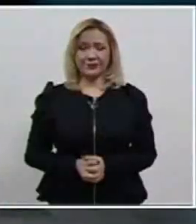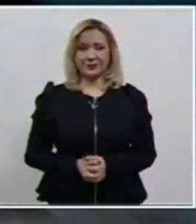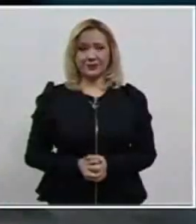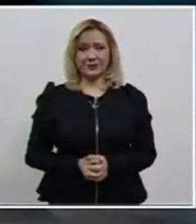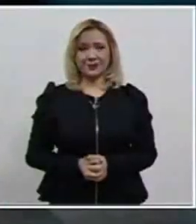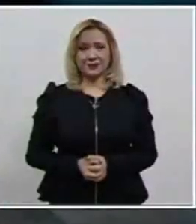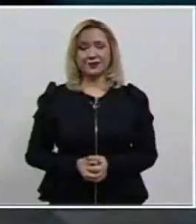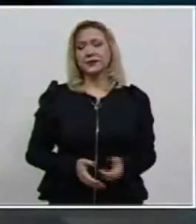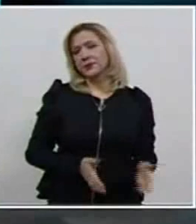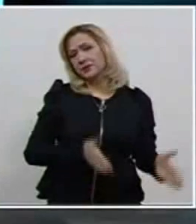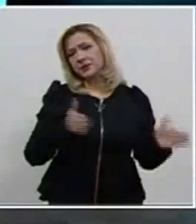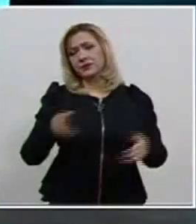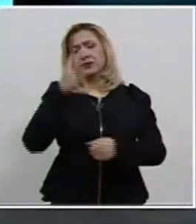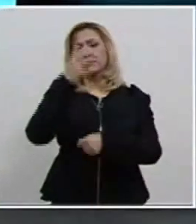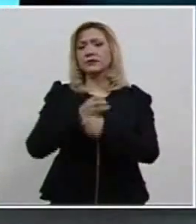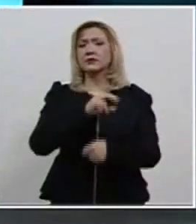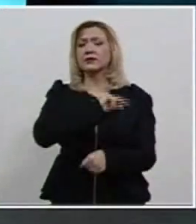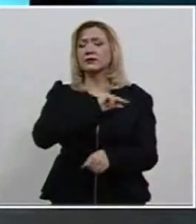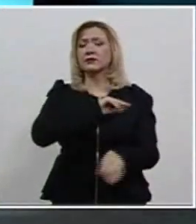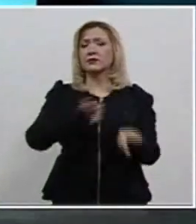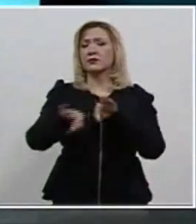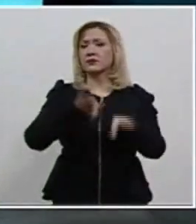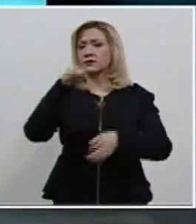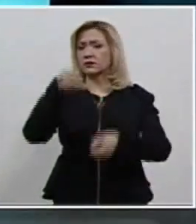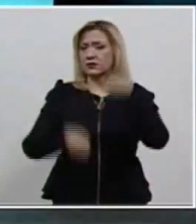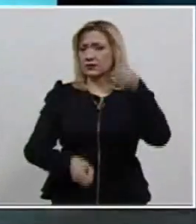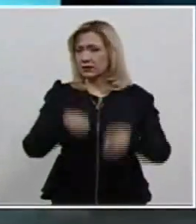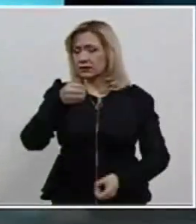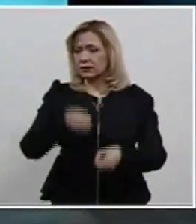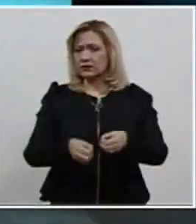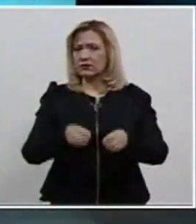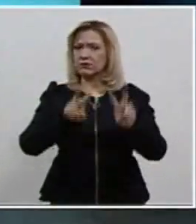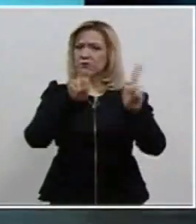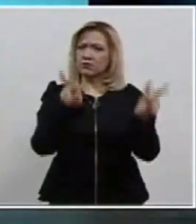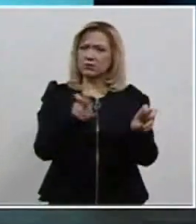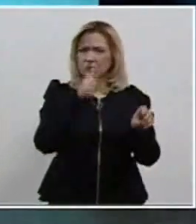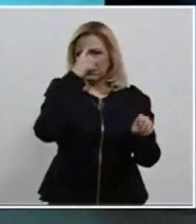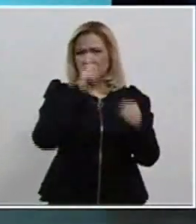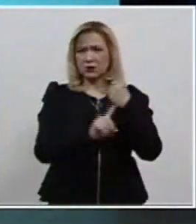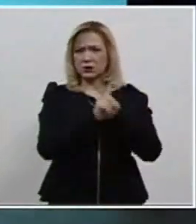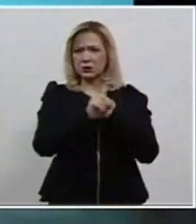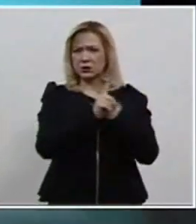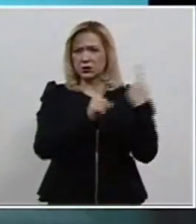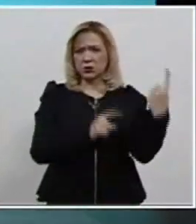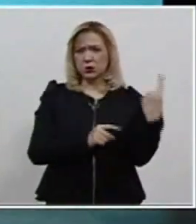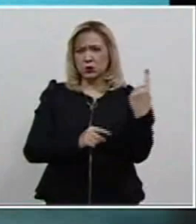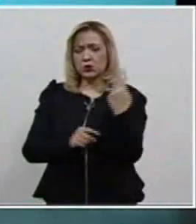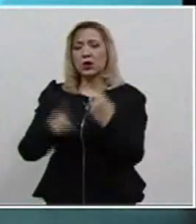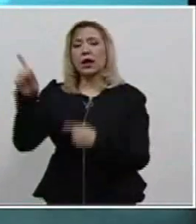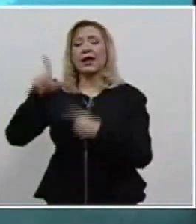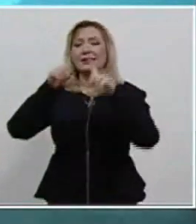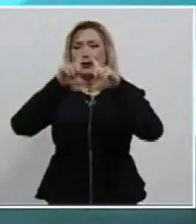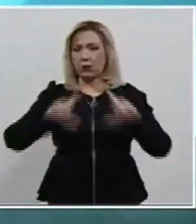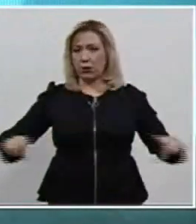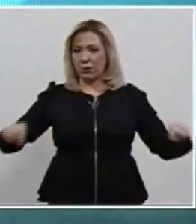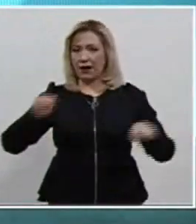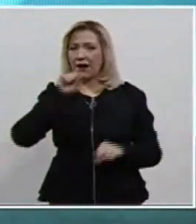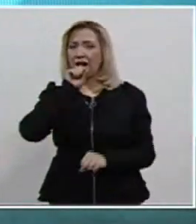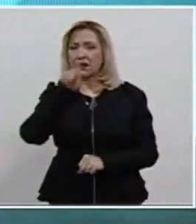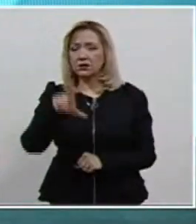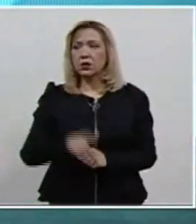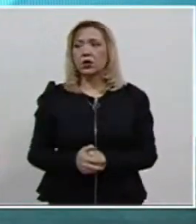Y el Tercer Tribunal Laboral Federal de Asuntos Individuales con Residencia en Zapopan, Jalisco, determinó